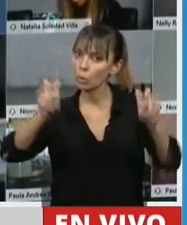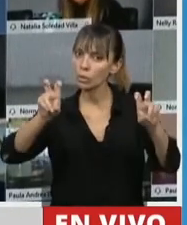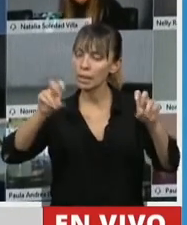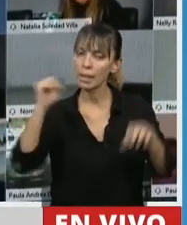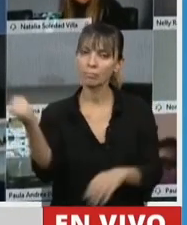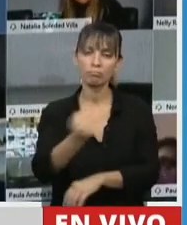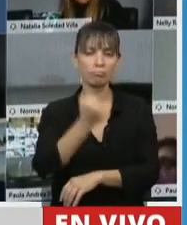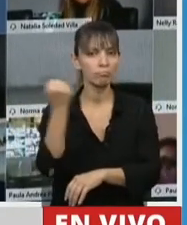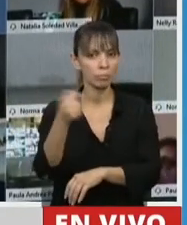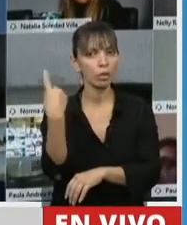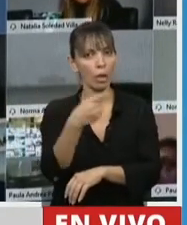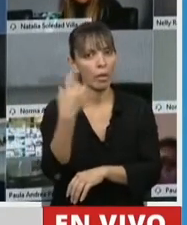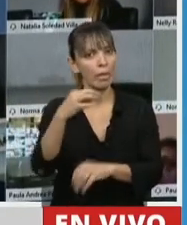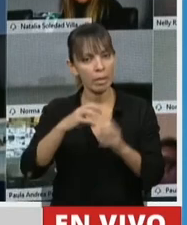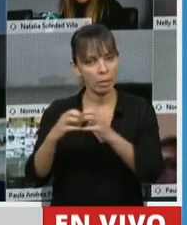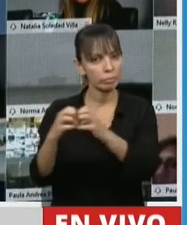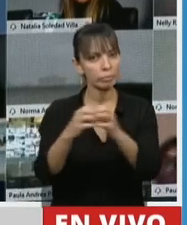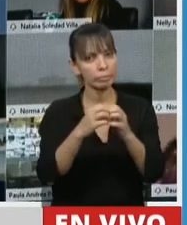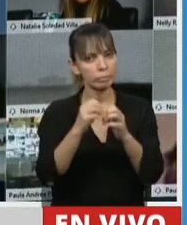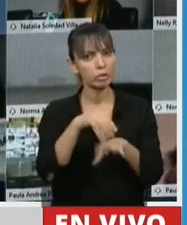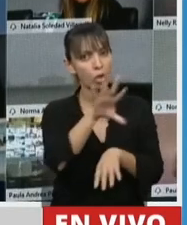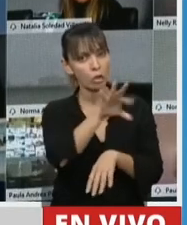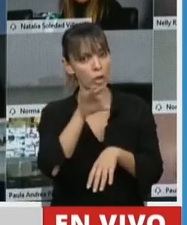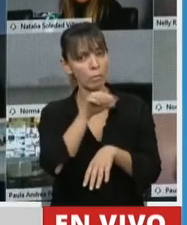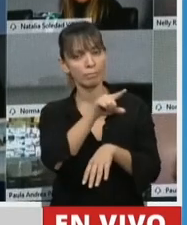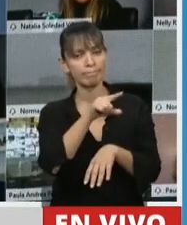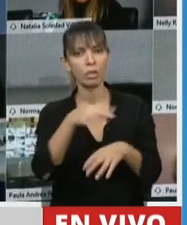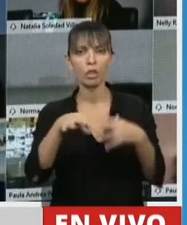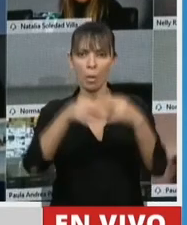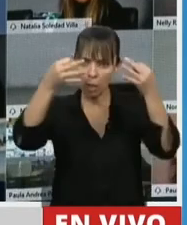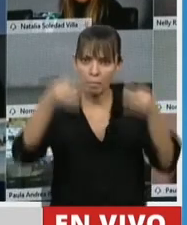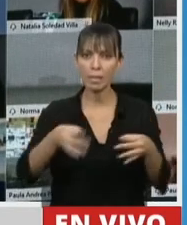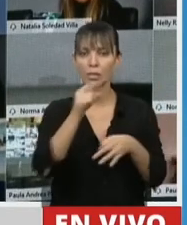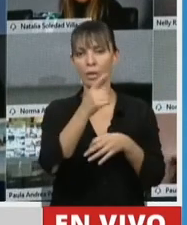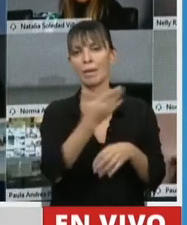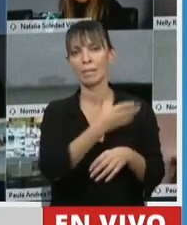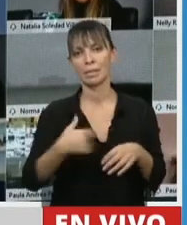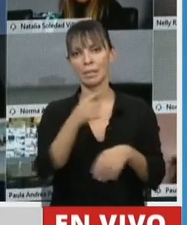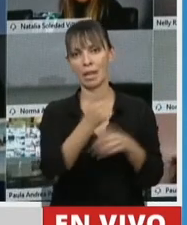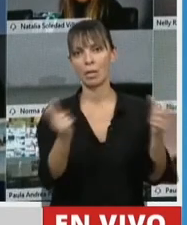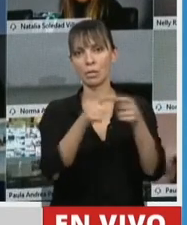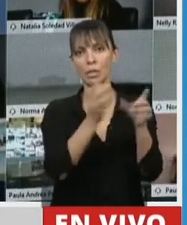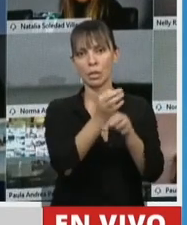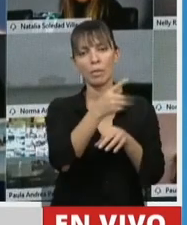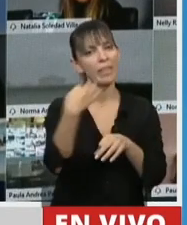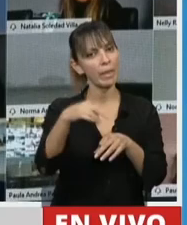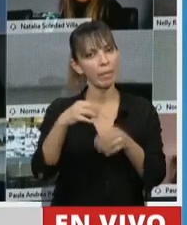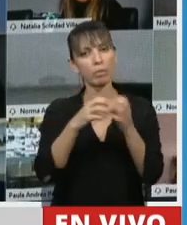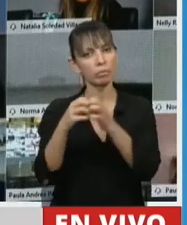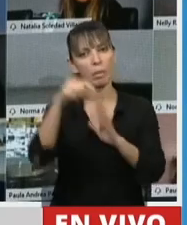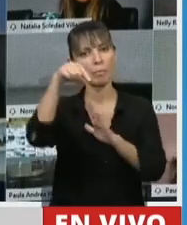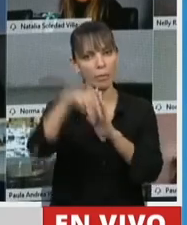abordar y tomo el compromiso de la Presidenta de la Comisión de Educación para tratarlos con mayor profundidad. Muchas gracias, señor